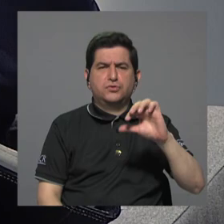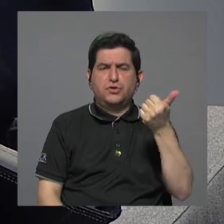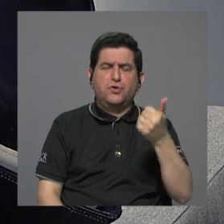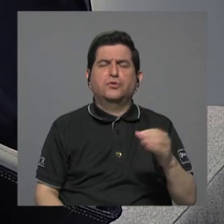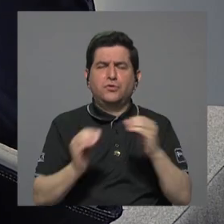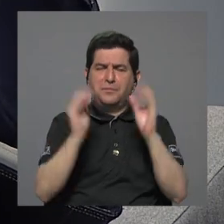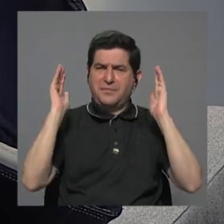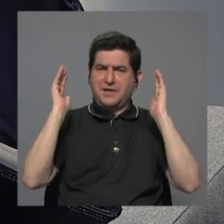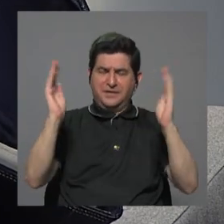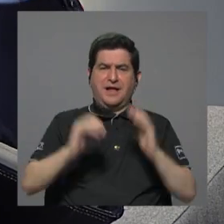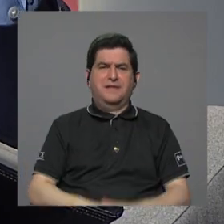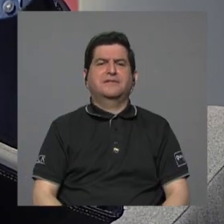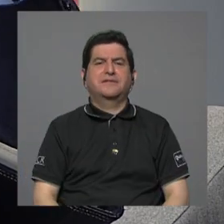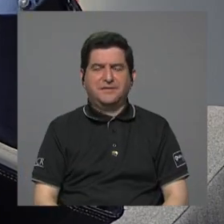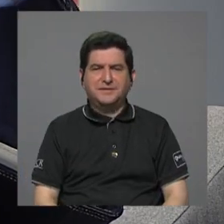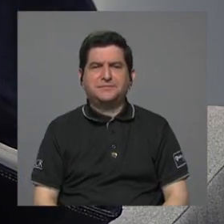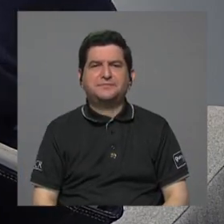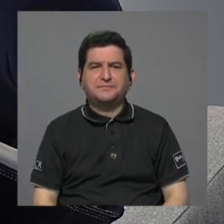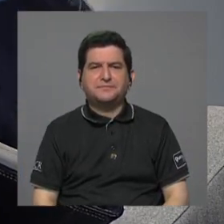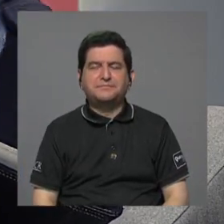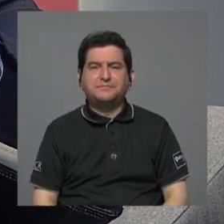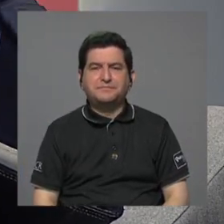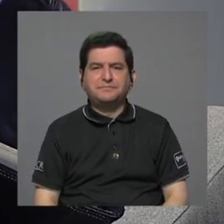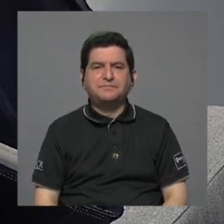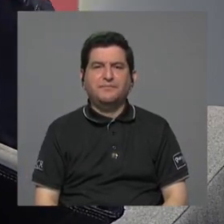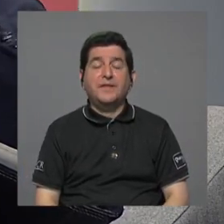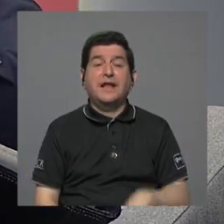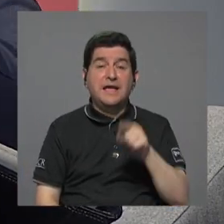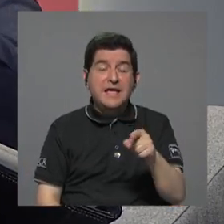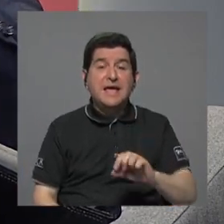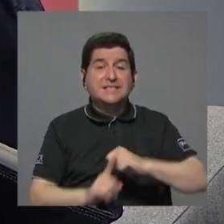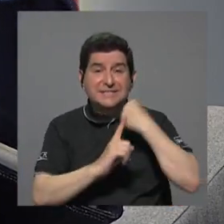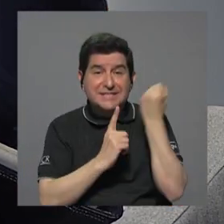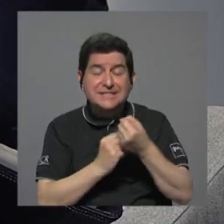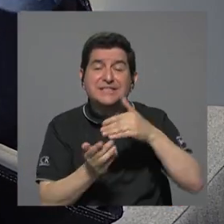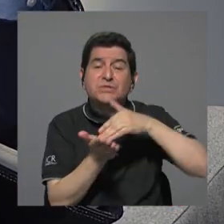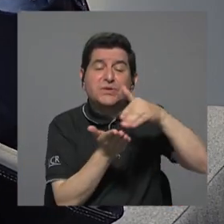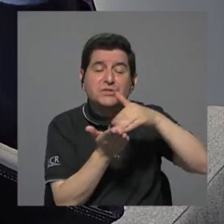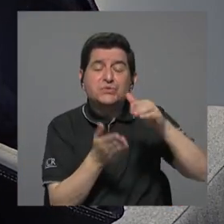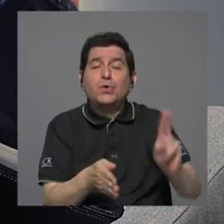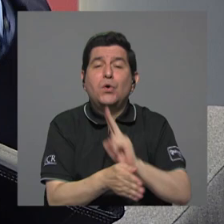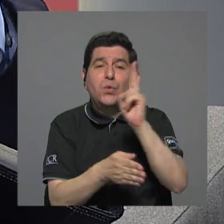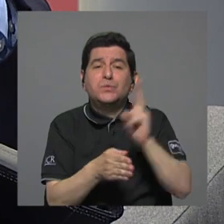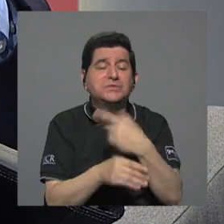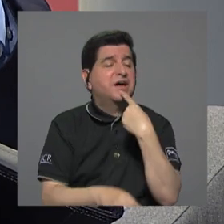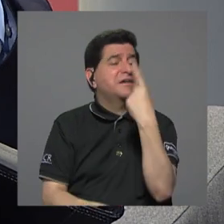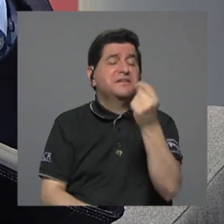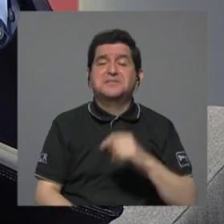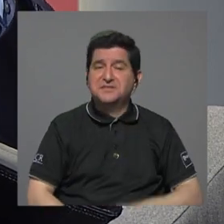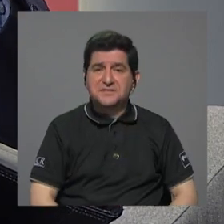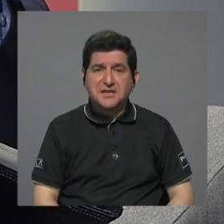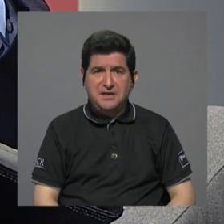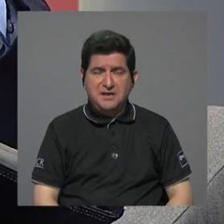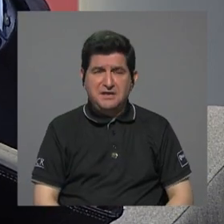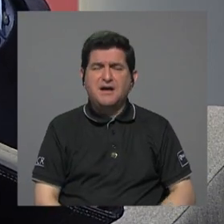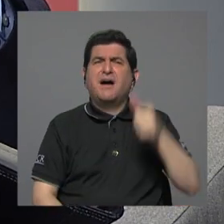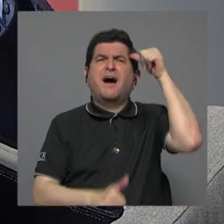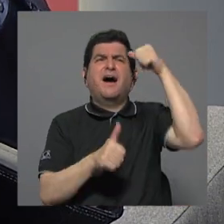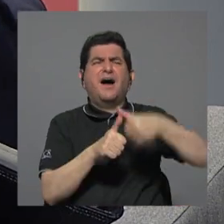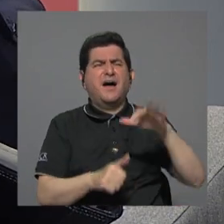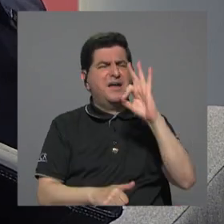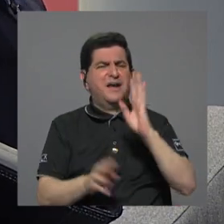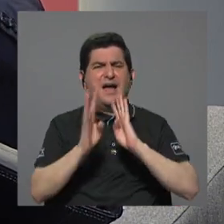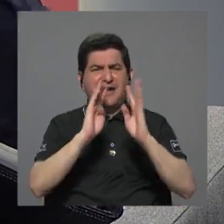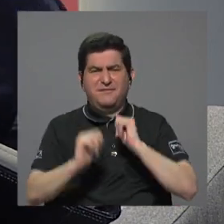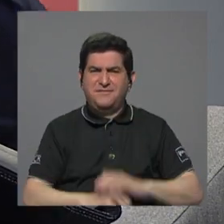de mayor tamaño el full y sea una container correcto y pues fue la excusa que usaron para decir que incluso recuerdo muy bien que